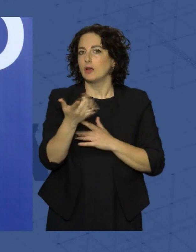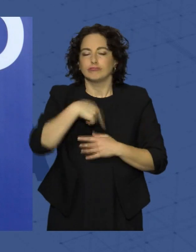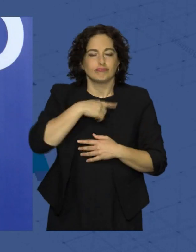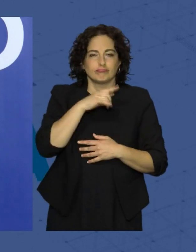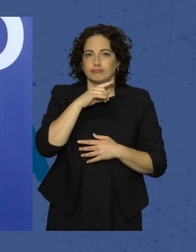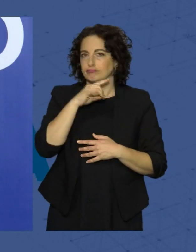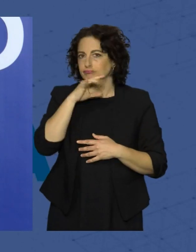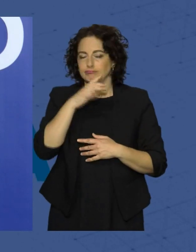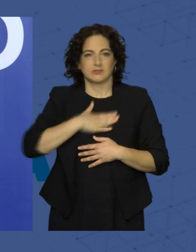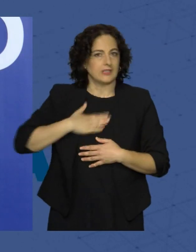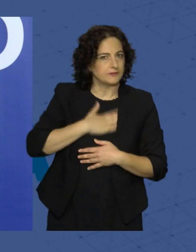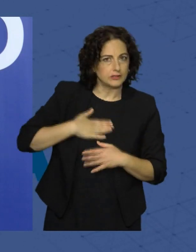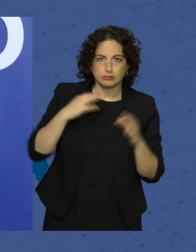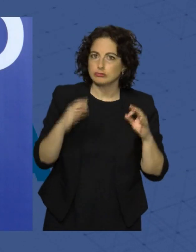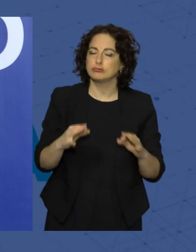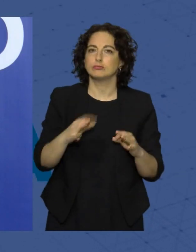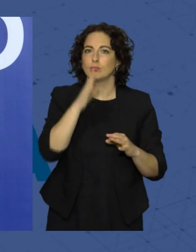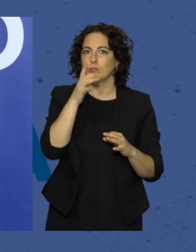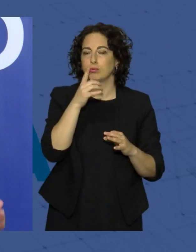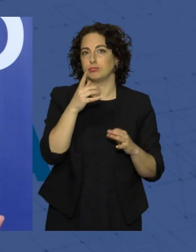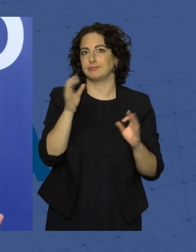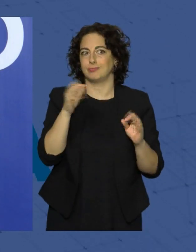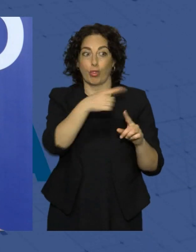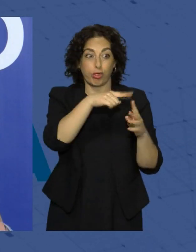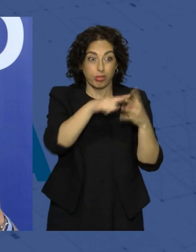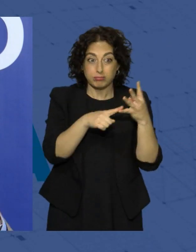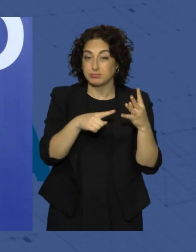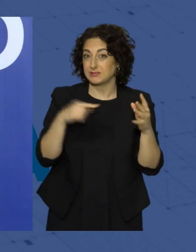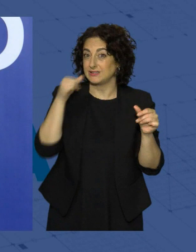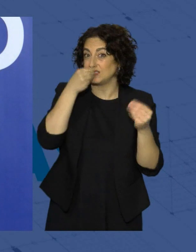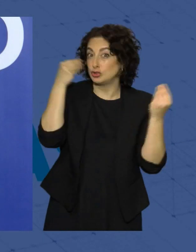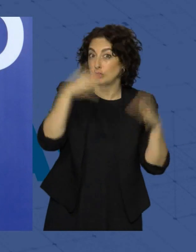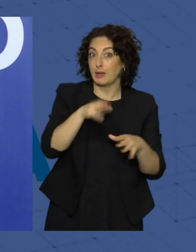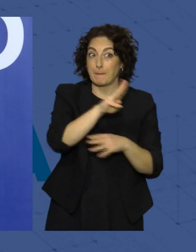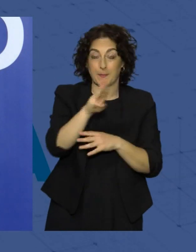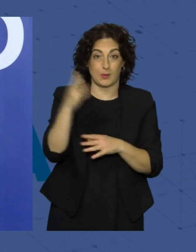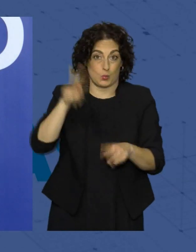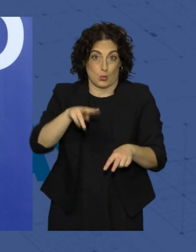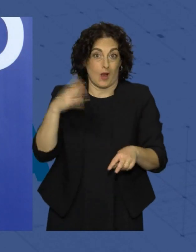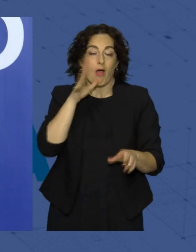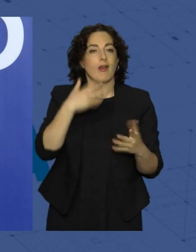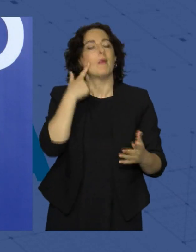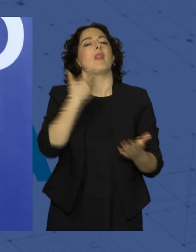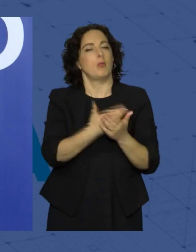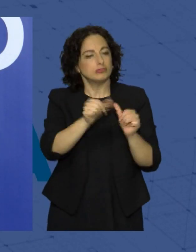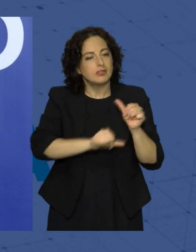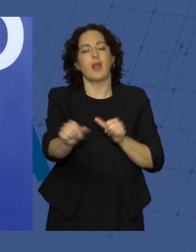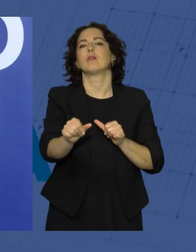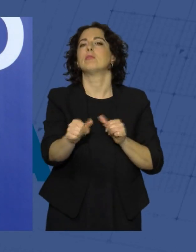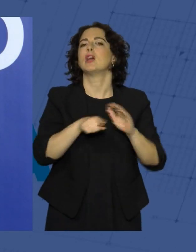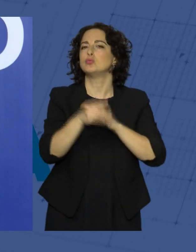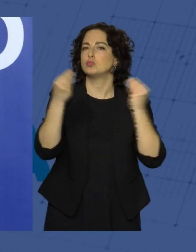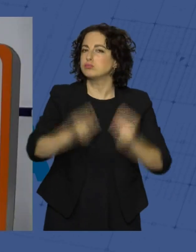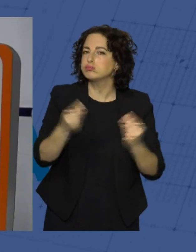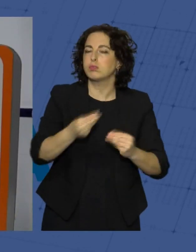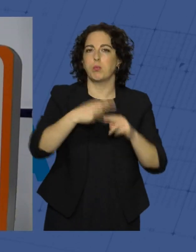satisfechos de estas plazas históricas en las que el Partido Popular ahora va a demostrar la buena gestión y la buena